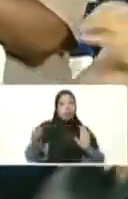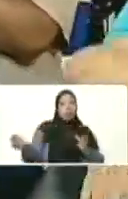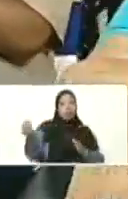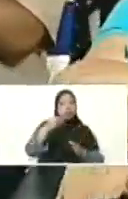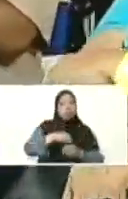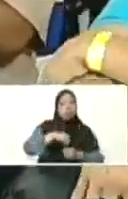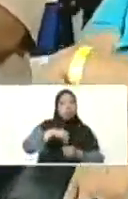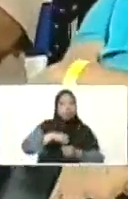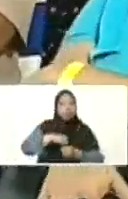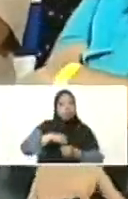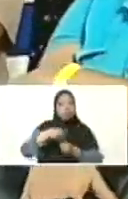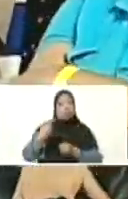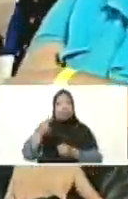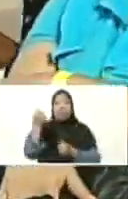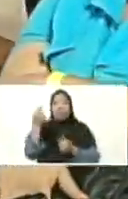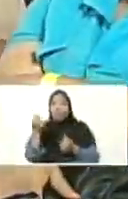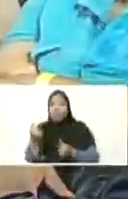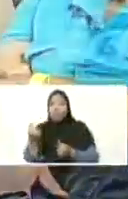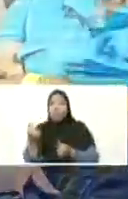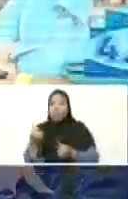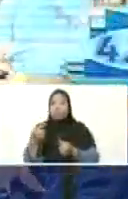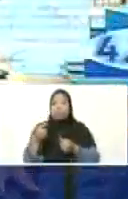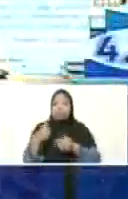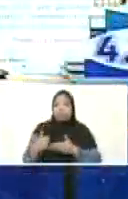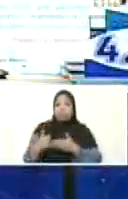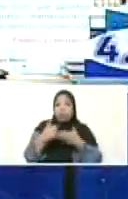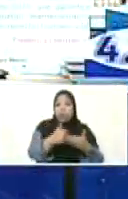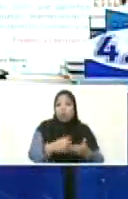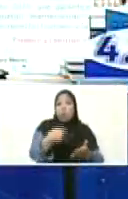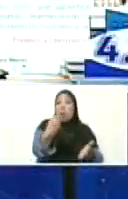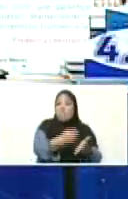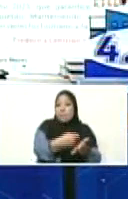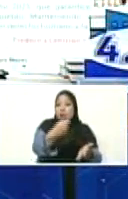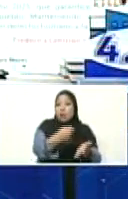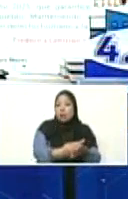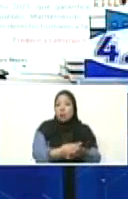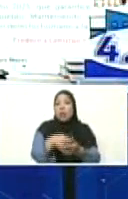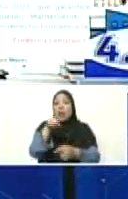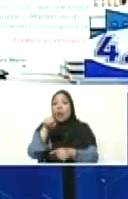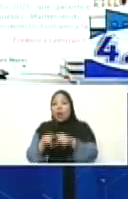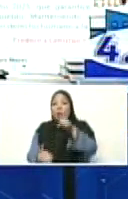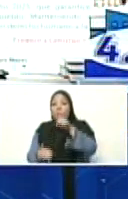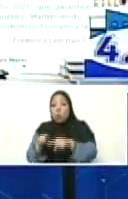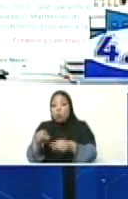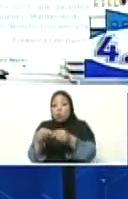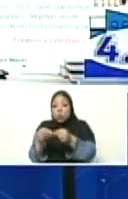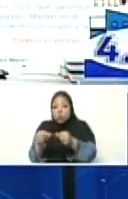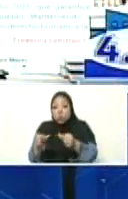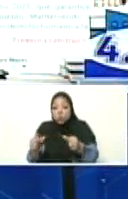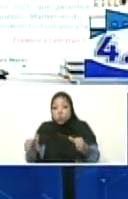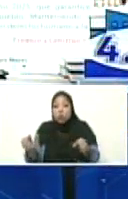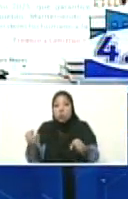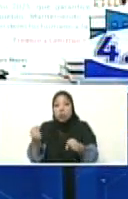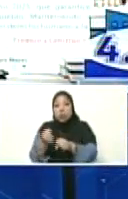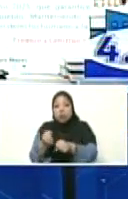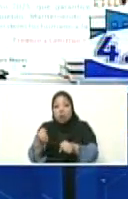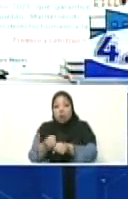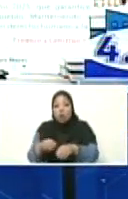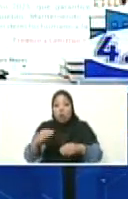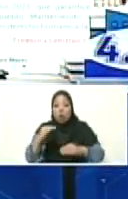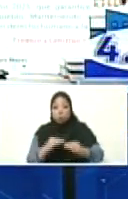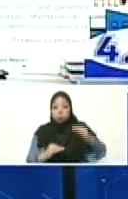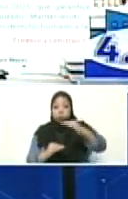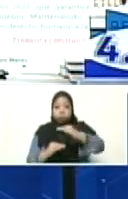una platica que se pone, el cemento, los bloques, las cabillas,